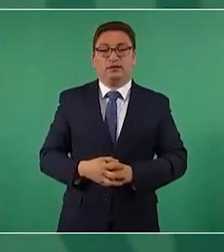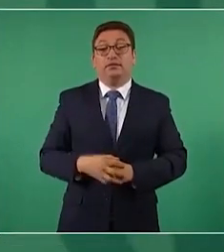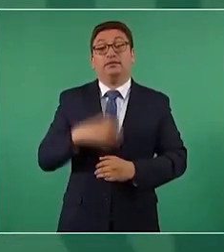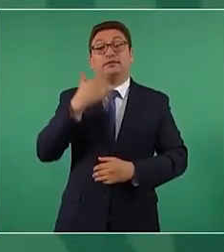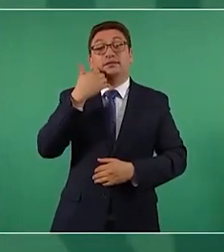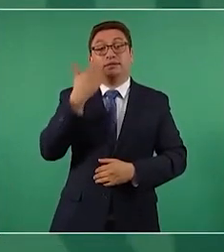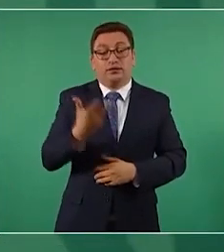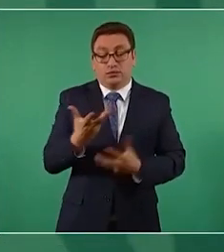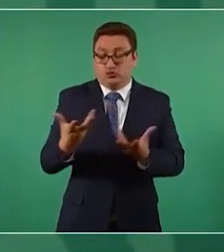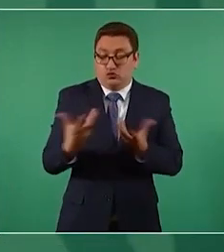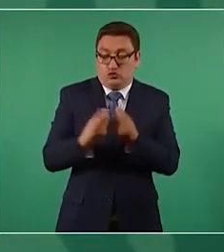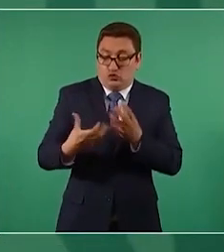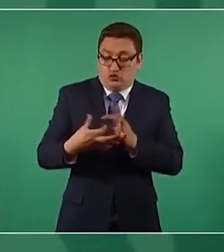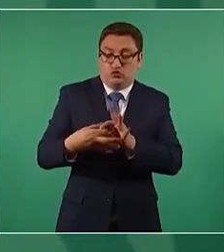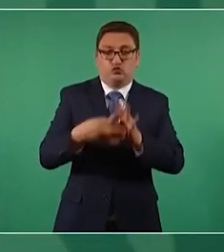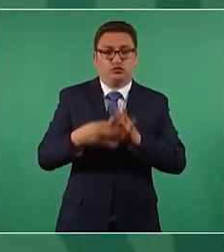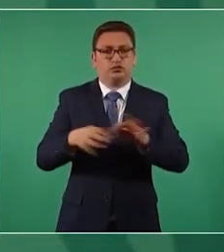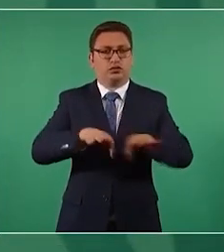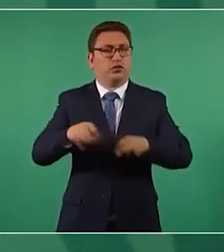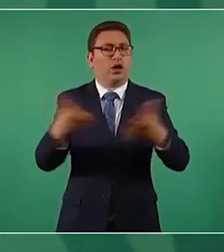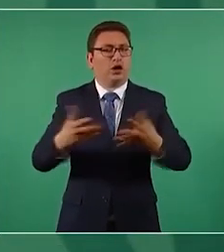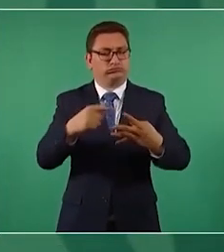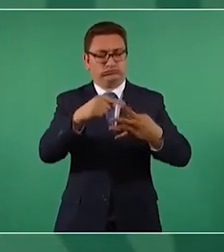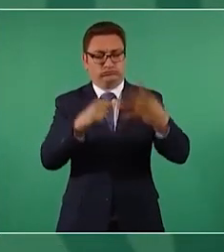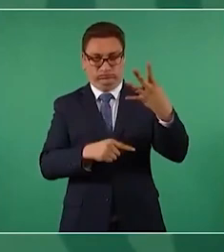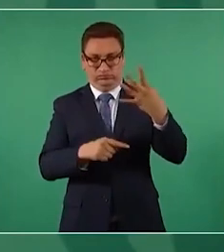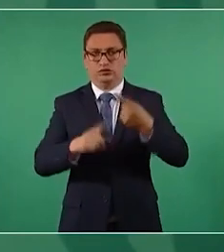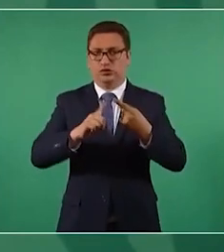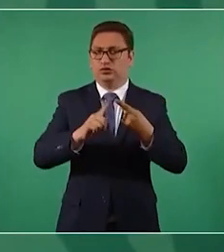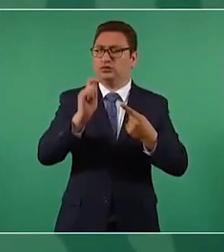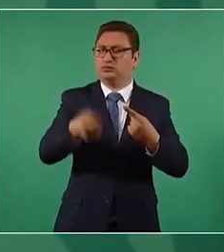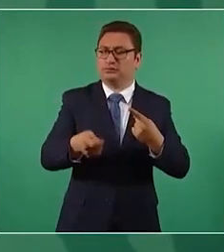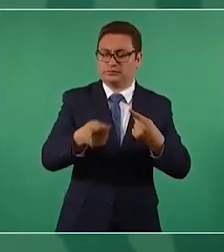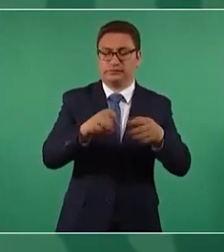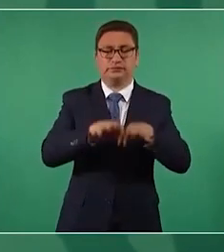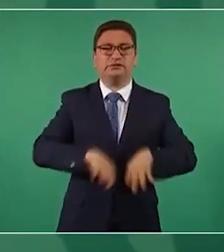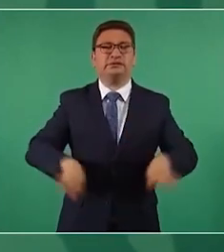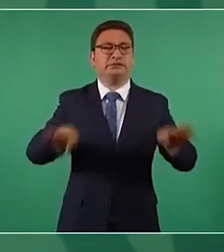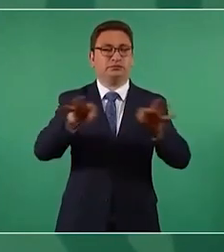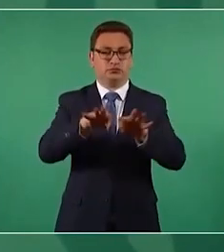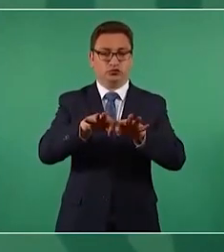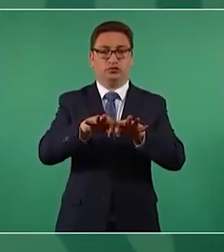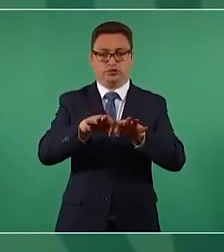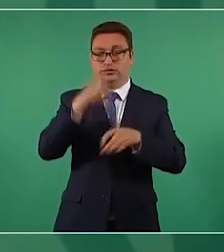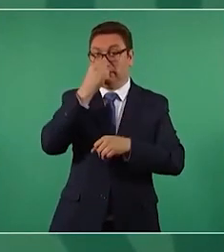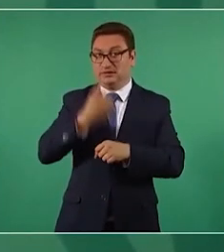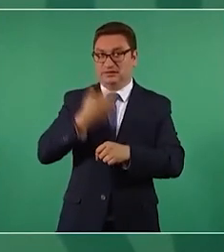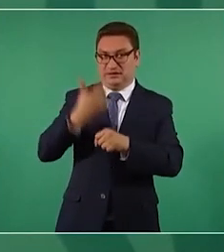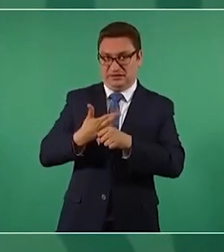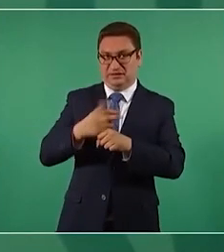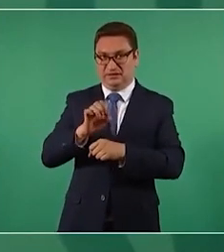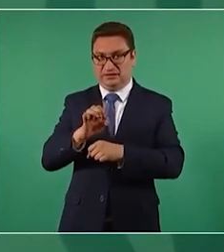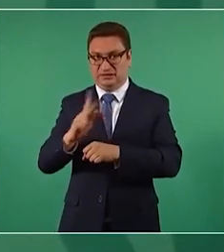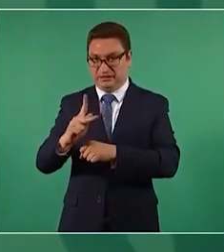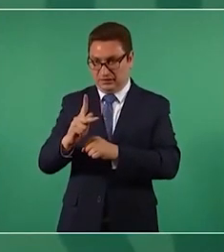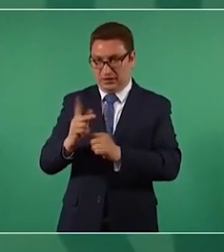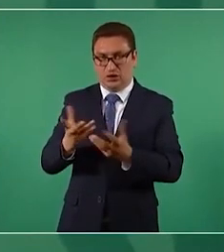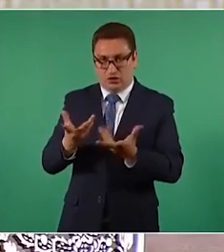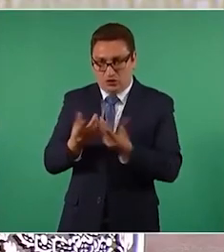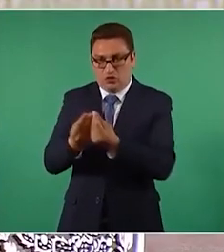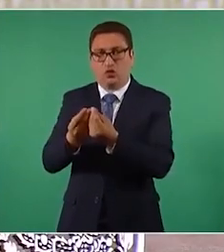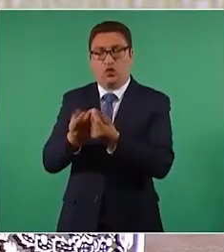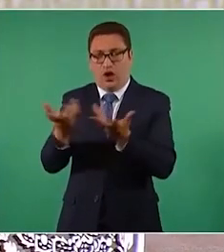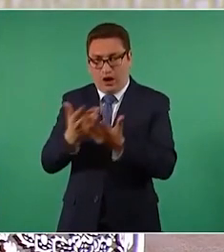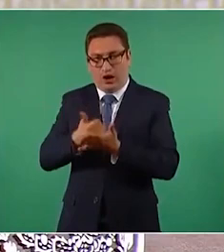ofrecer una cooperación en cuatro frentes el primero muy importante en acompañar a la secretaría en el desarrollo de los